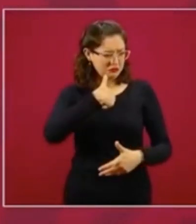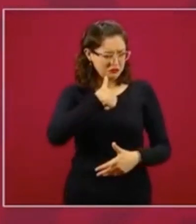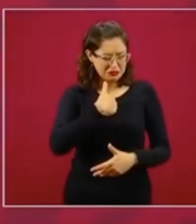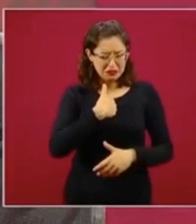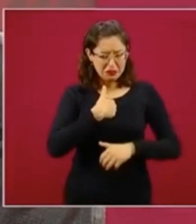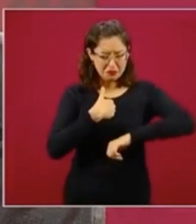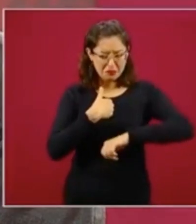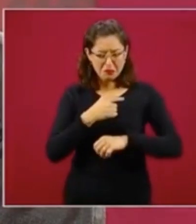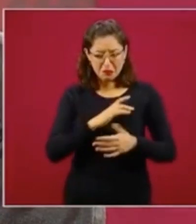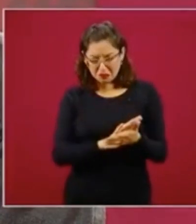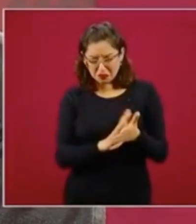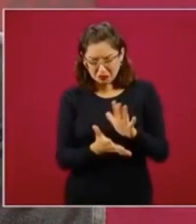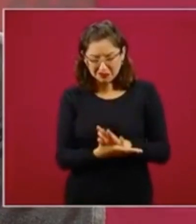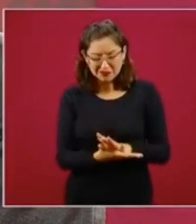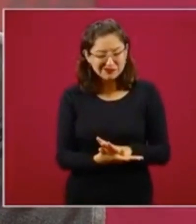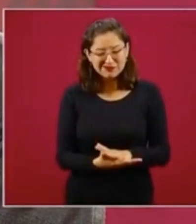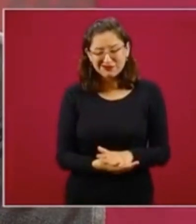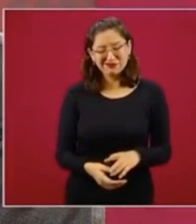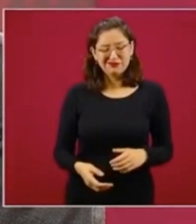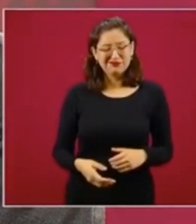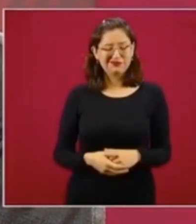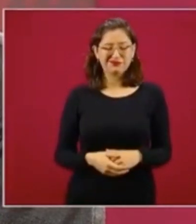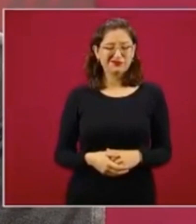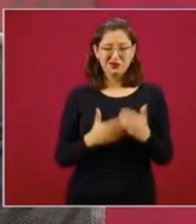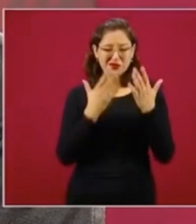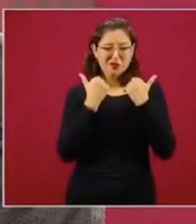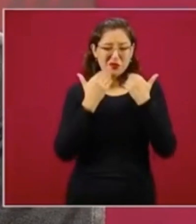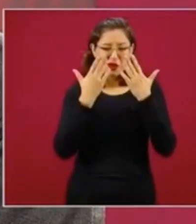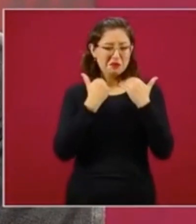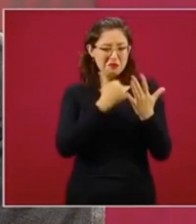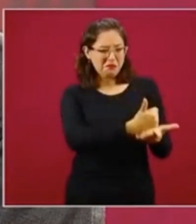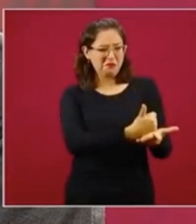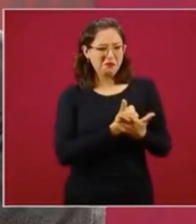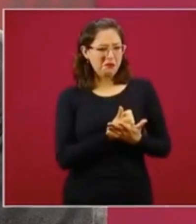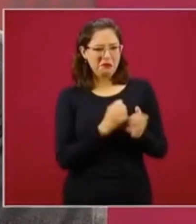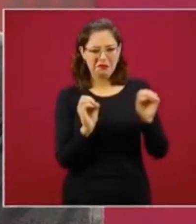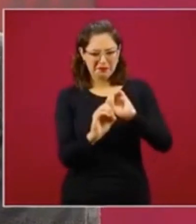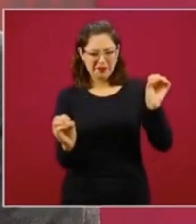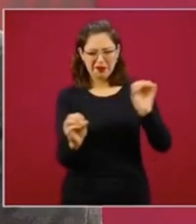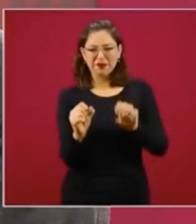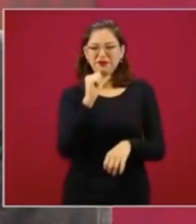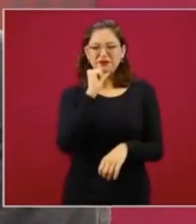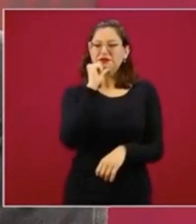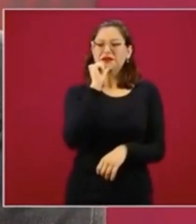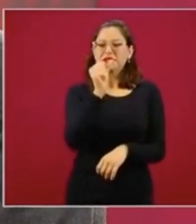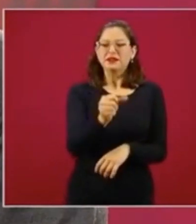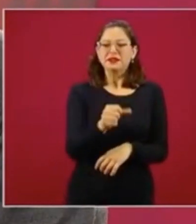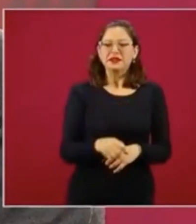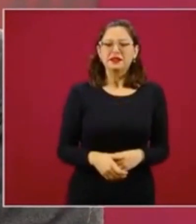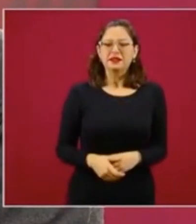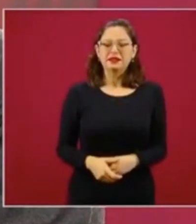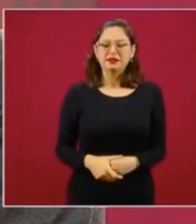no me ayudaron